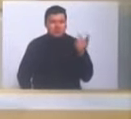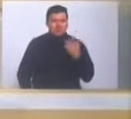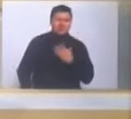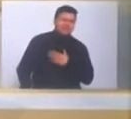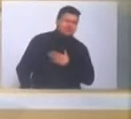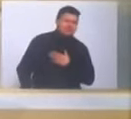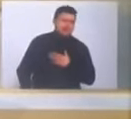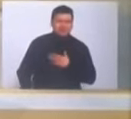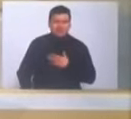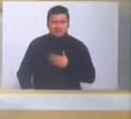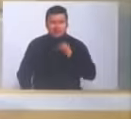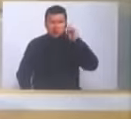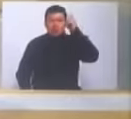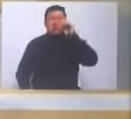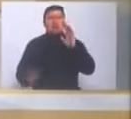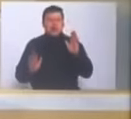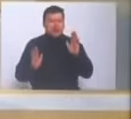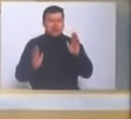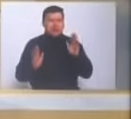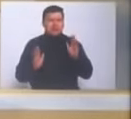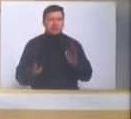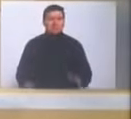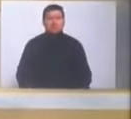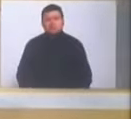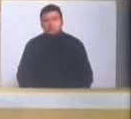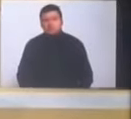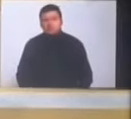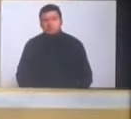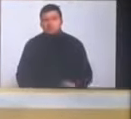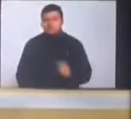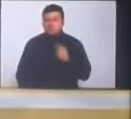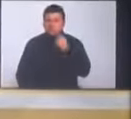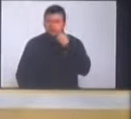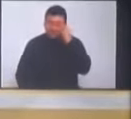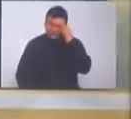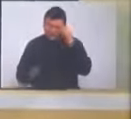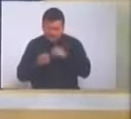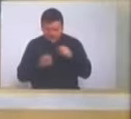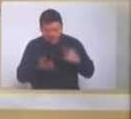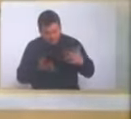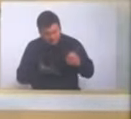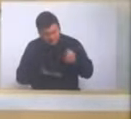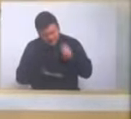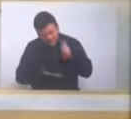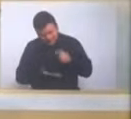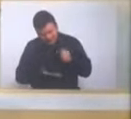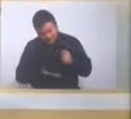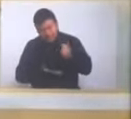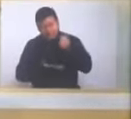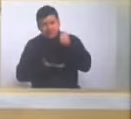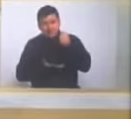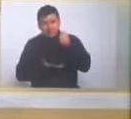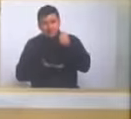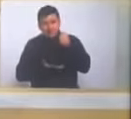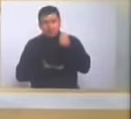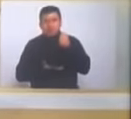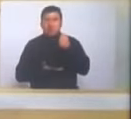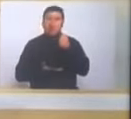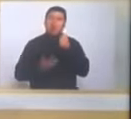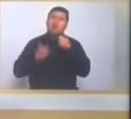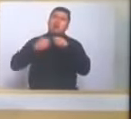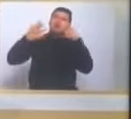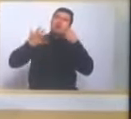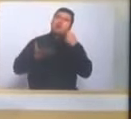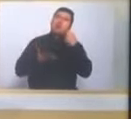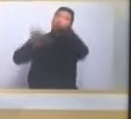voluntad y prepare una inversión necesaria no para entregársela a